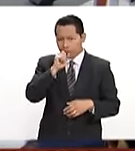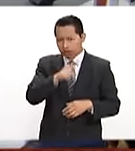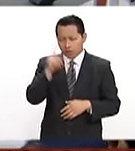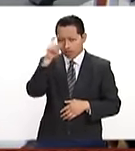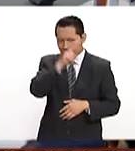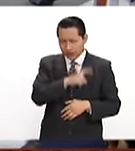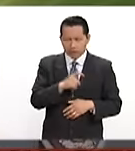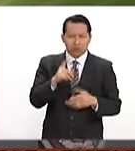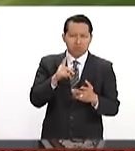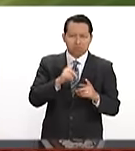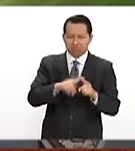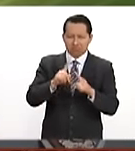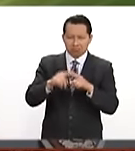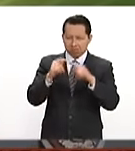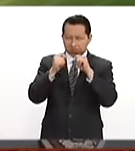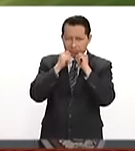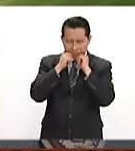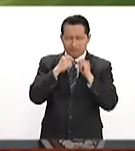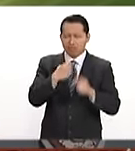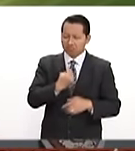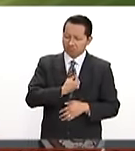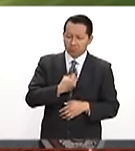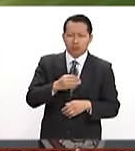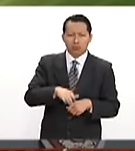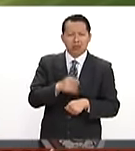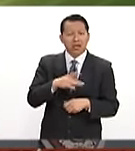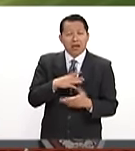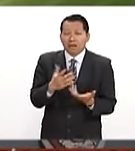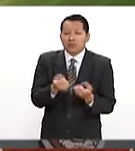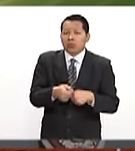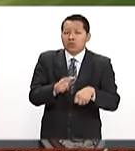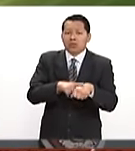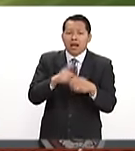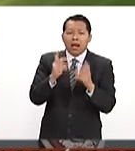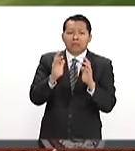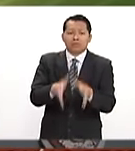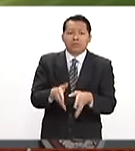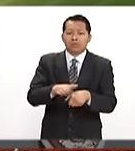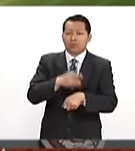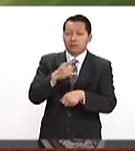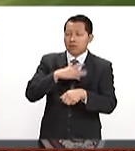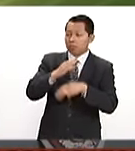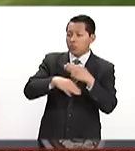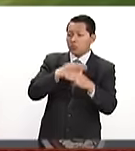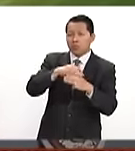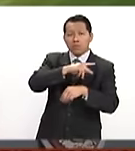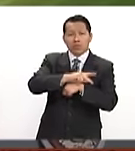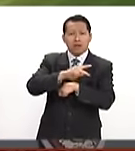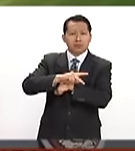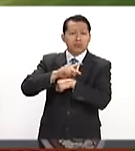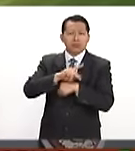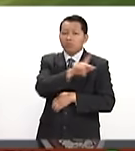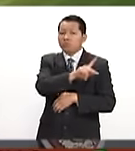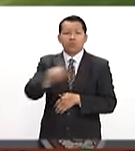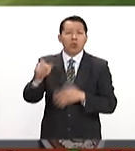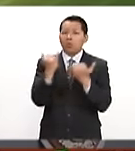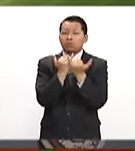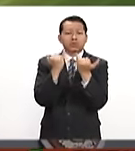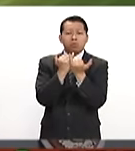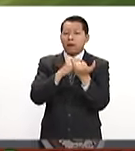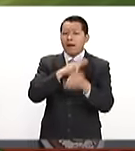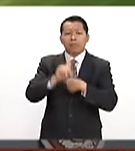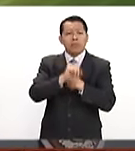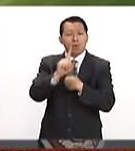enfrentando adversidades, porque así es la dinámica social. No hay país en el mundo exento de problemas, exento